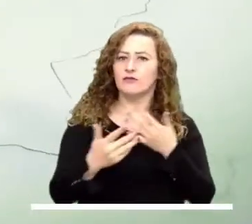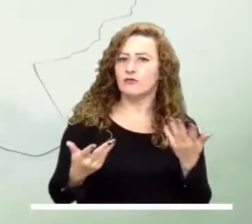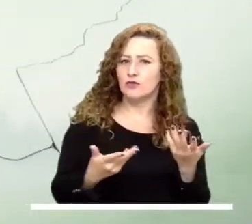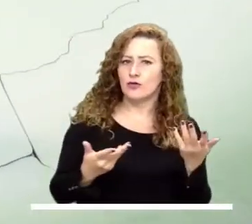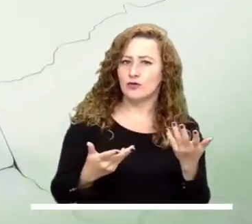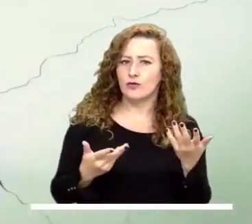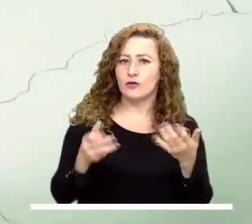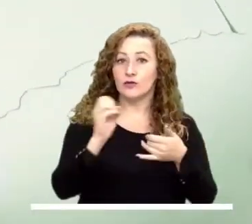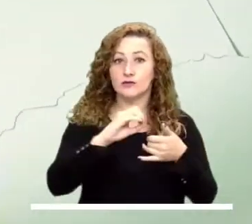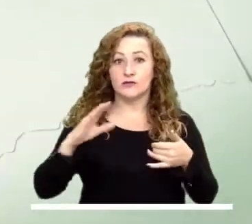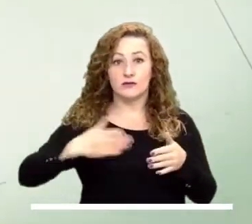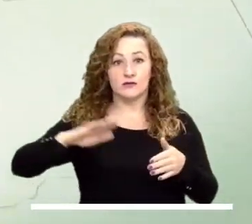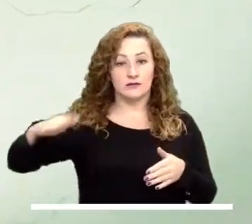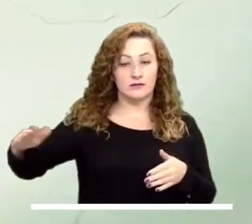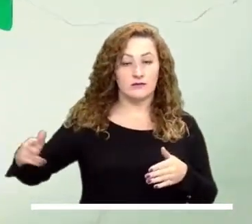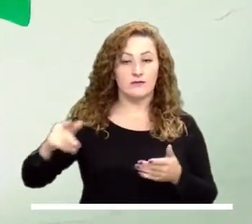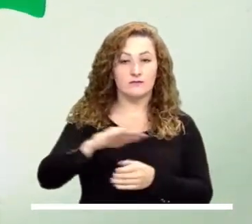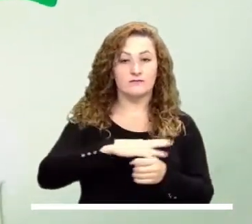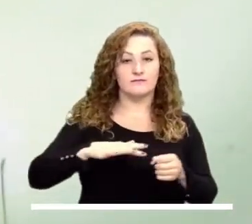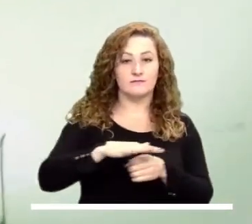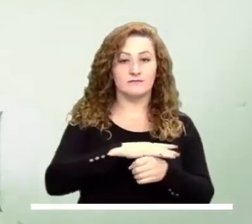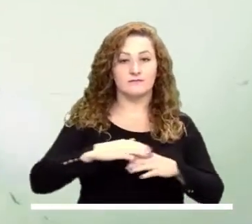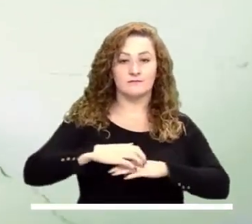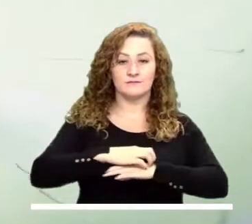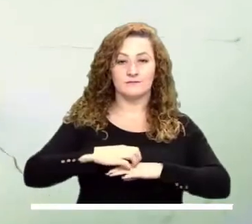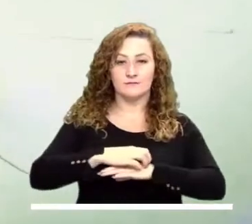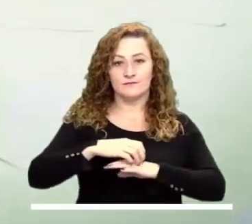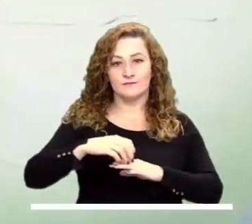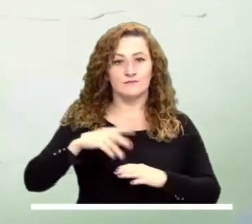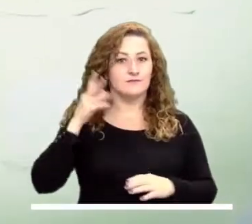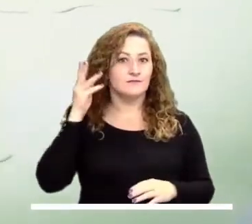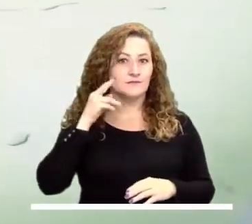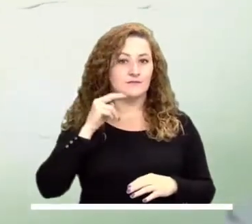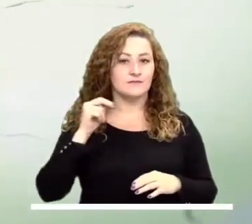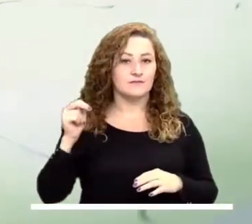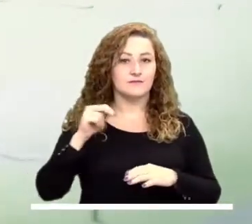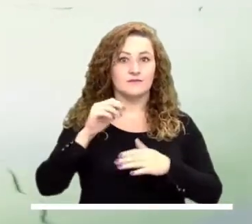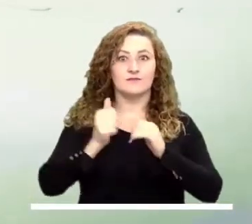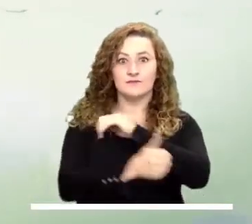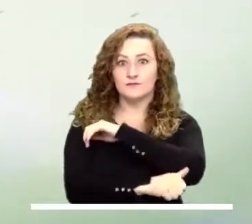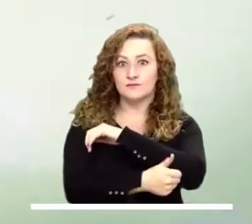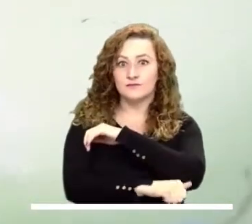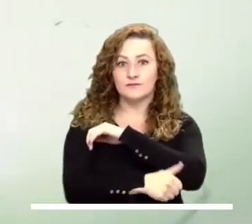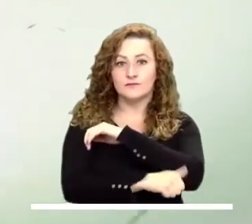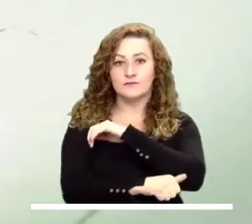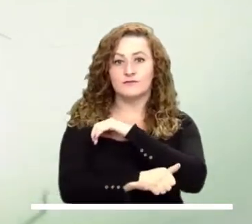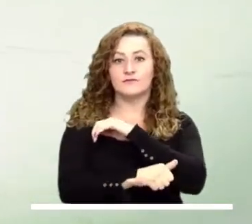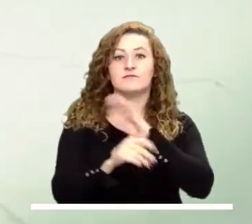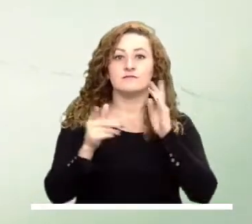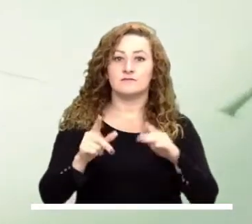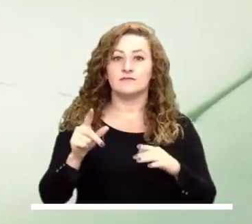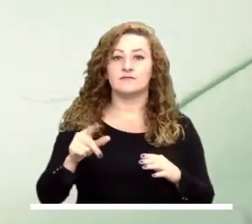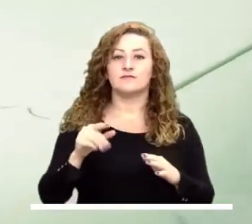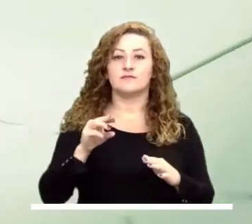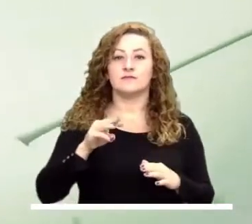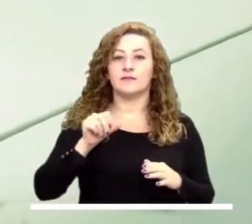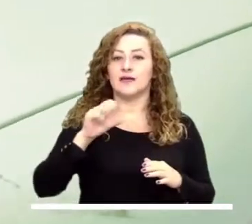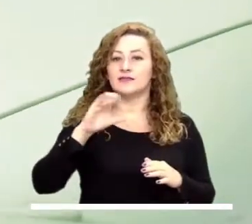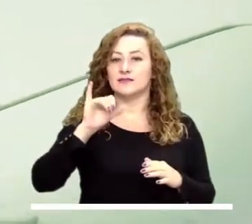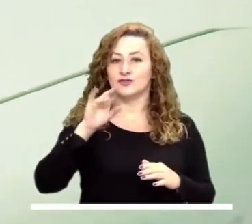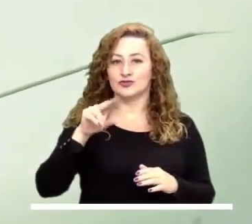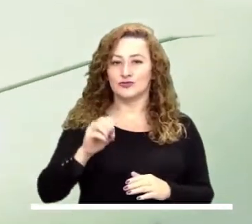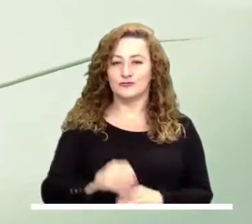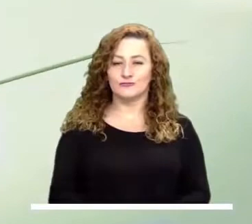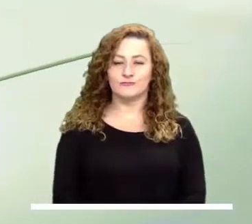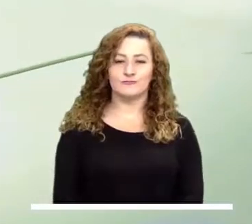Cauca y Cauca. Las zonas lluviosas de los Andes serían el occidente de Antioquia, Cundinamarca, Tolima, Norte de Boyacá, Eje Cafetero, Sur